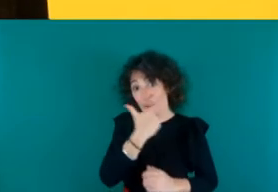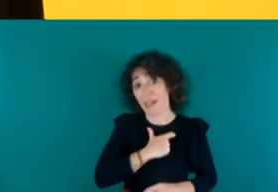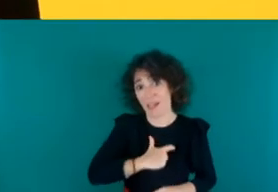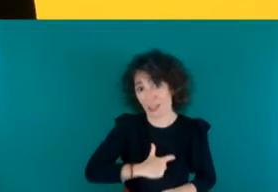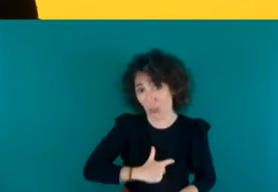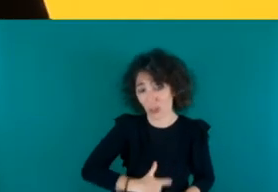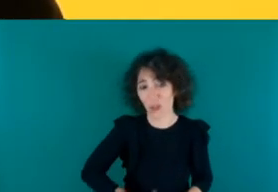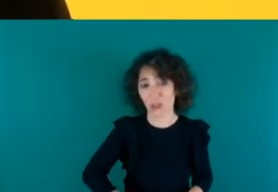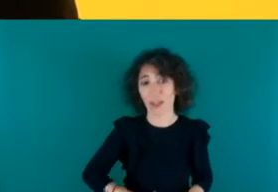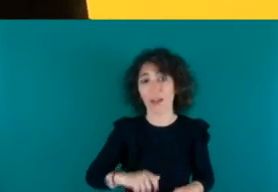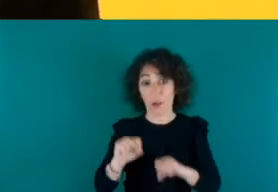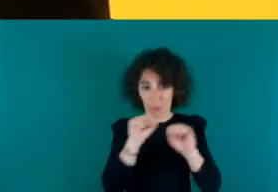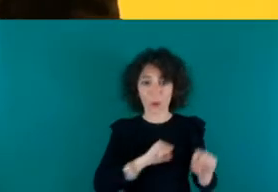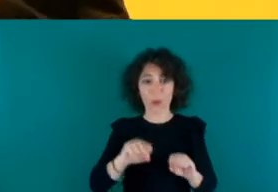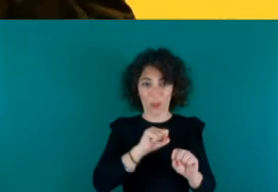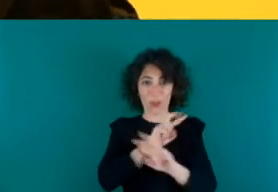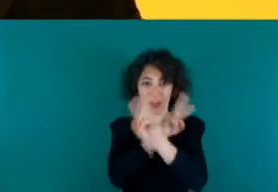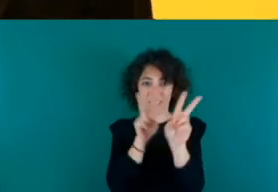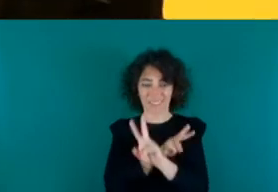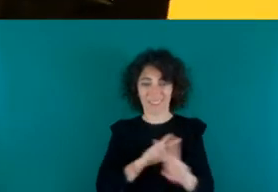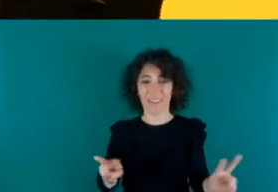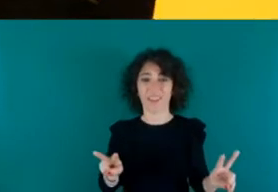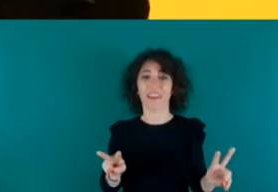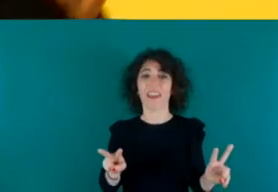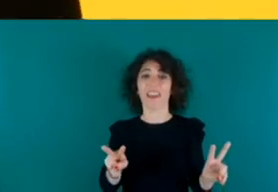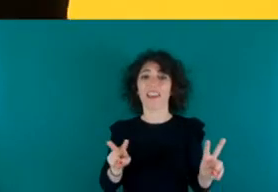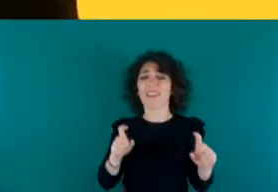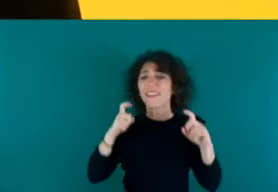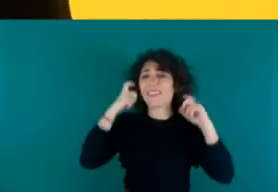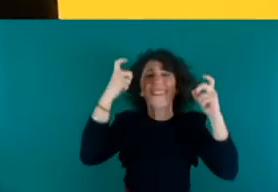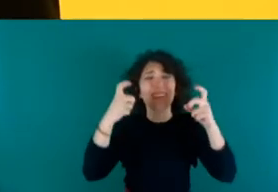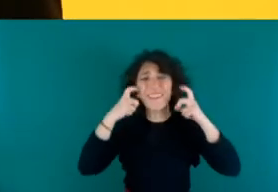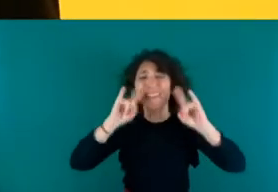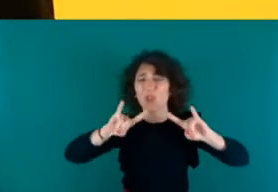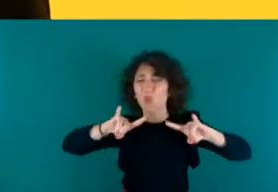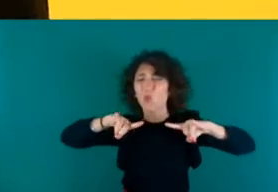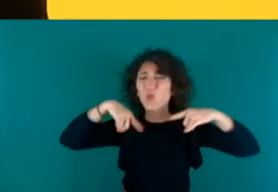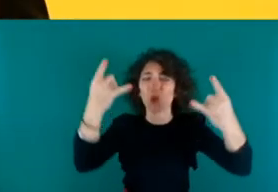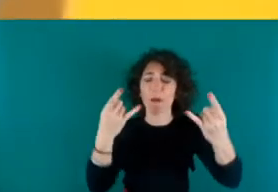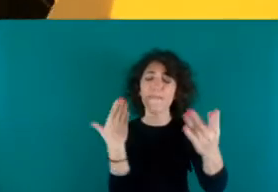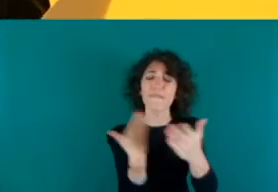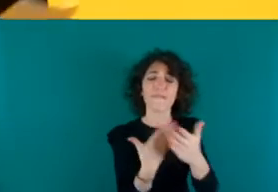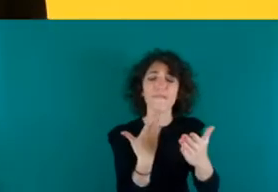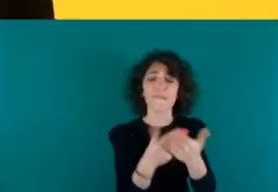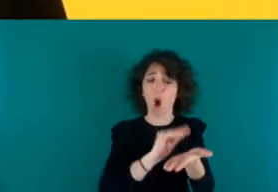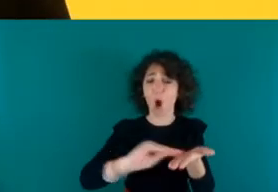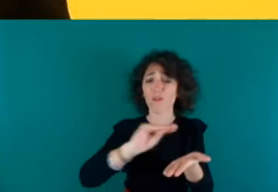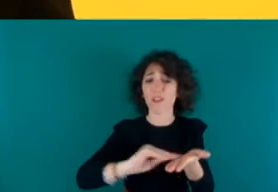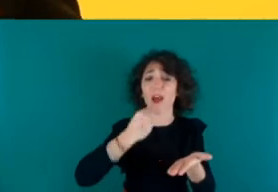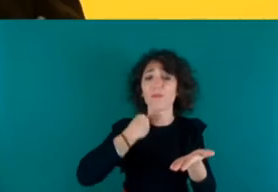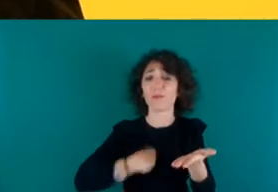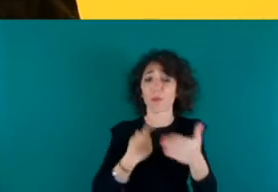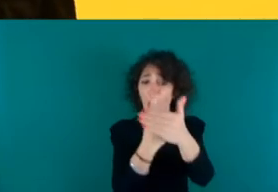protección internacional tenga que hacer un esfuerzo increíble para demostrarle a la oficina de asilo y refugio